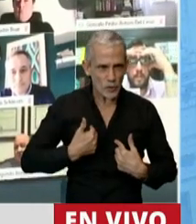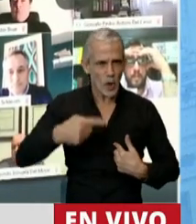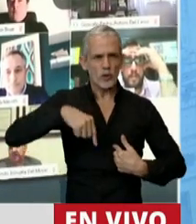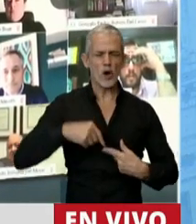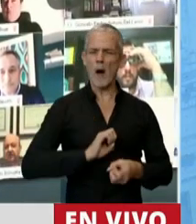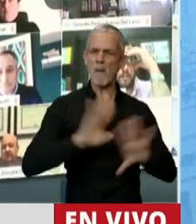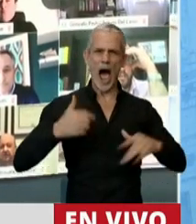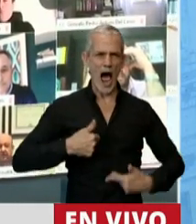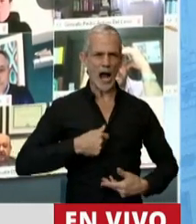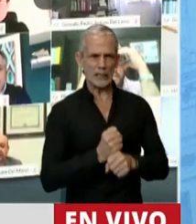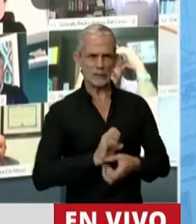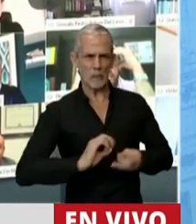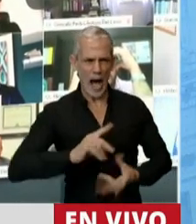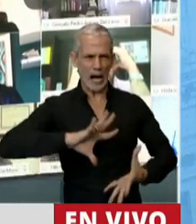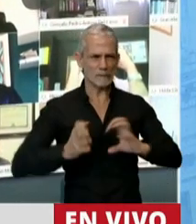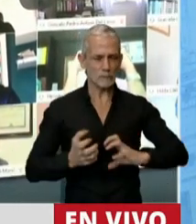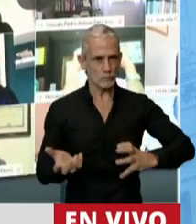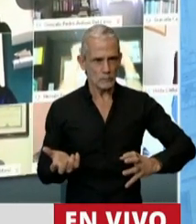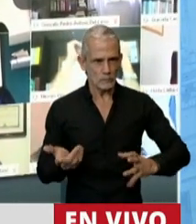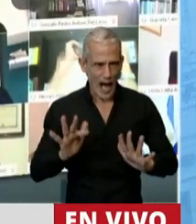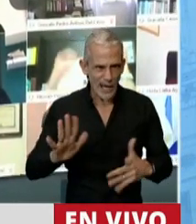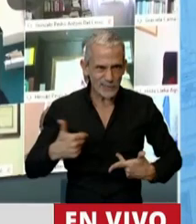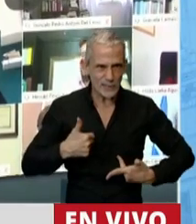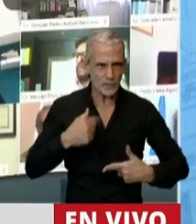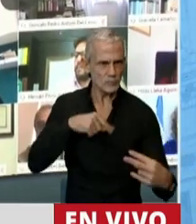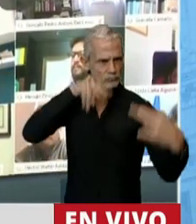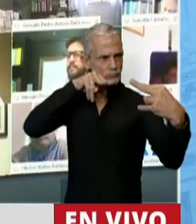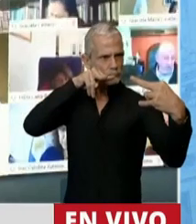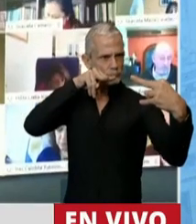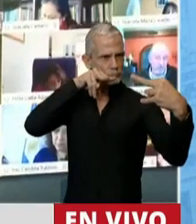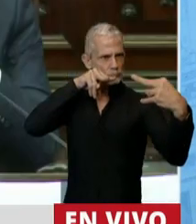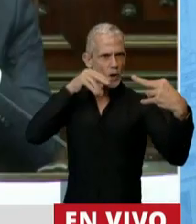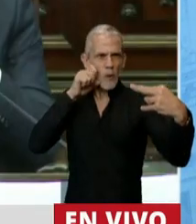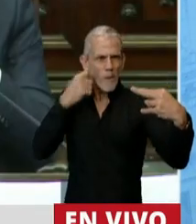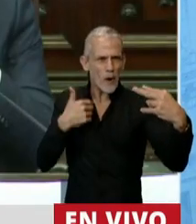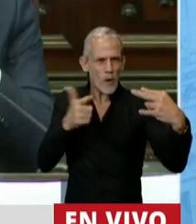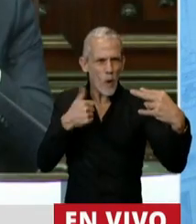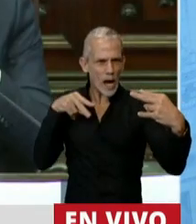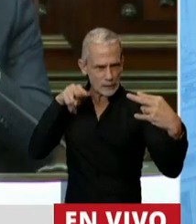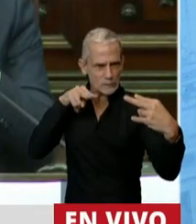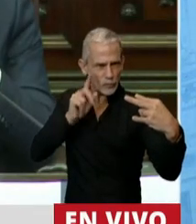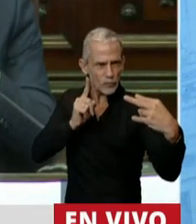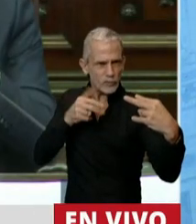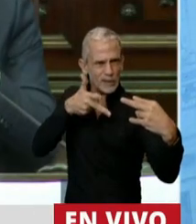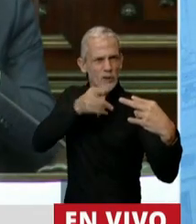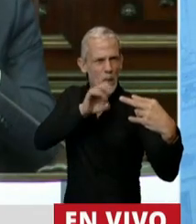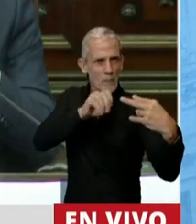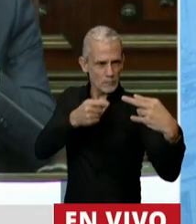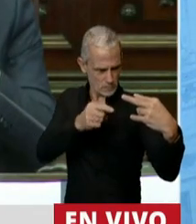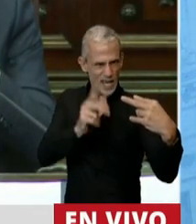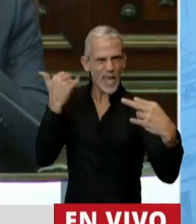haciendo todo mal y sostener la mirada al frente. En esa crisis que nosotros